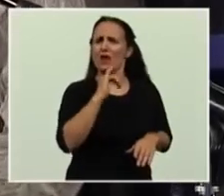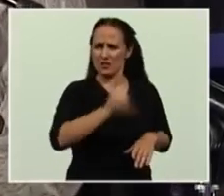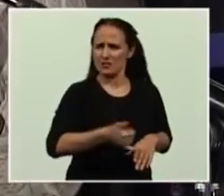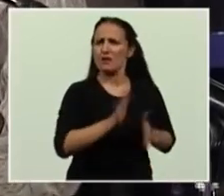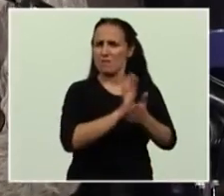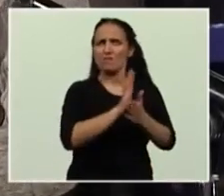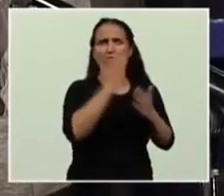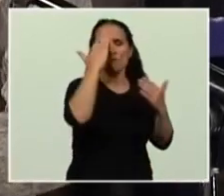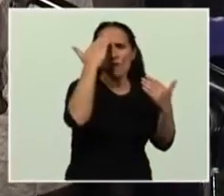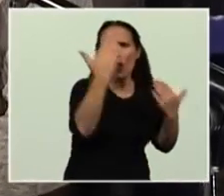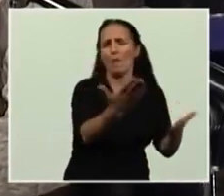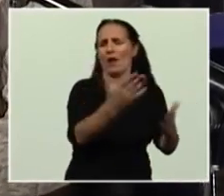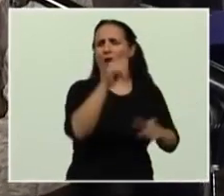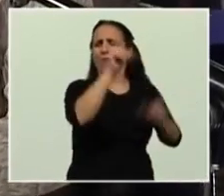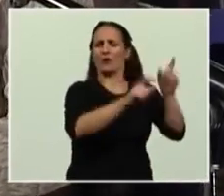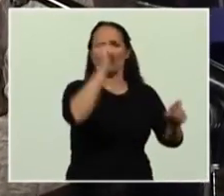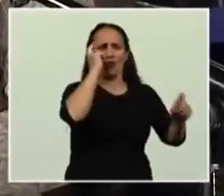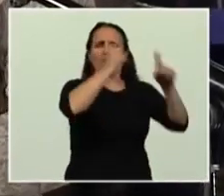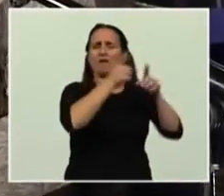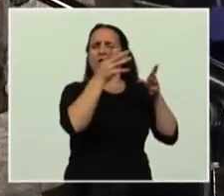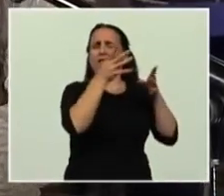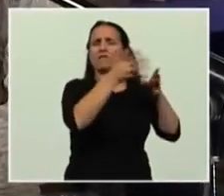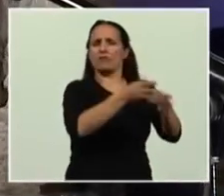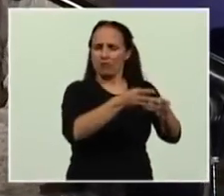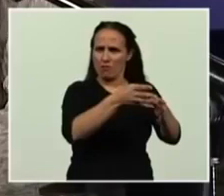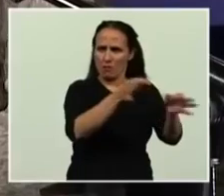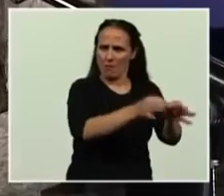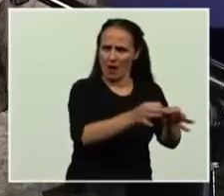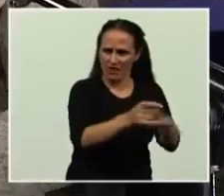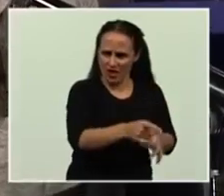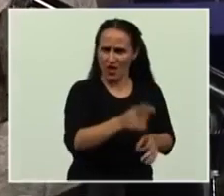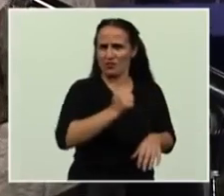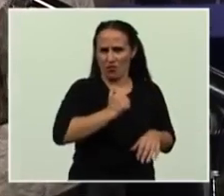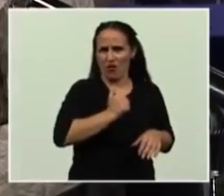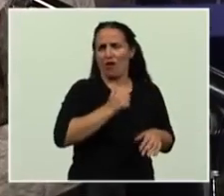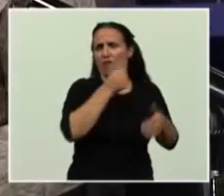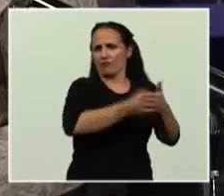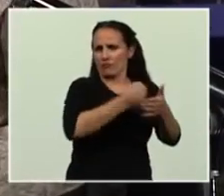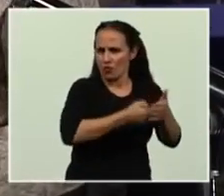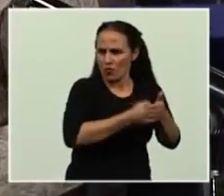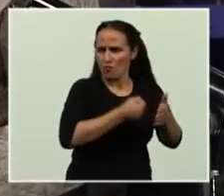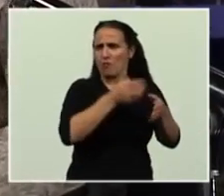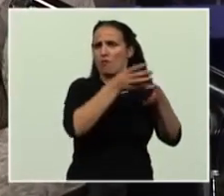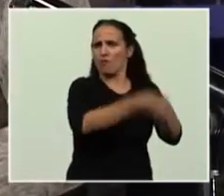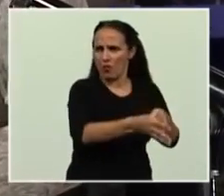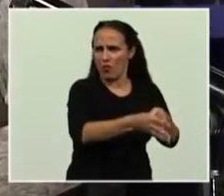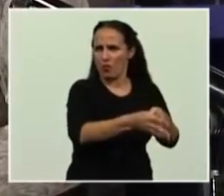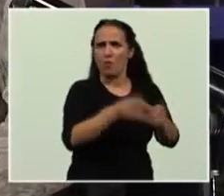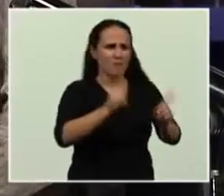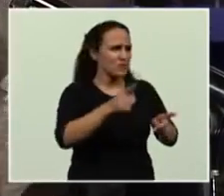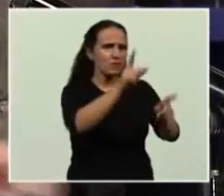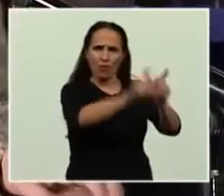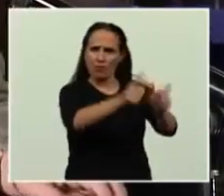el homenaje a los veteranos de Malvinas, a los hombres que lucharon como los que nos